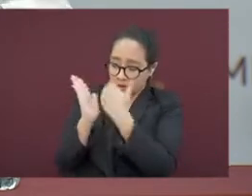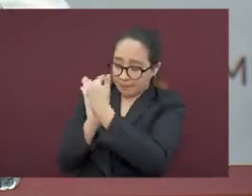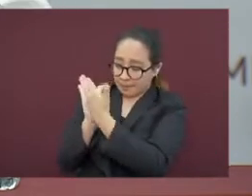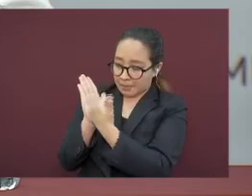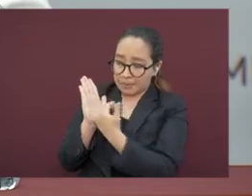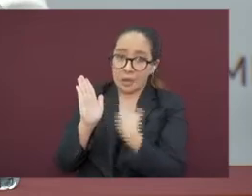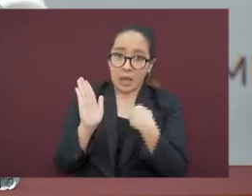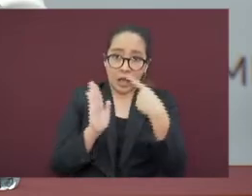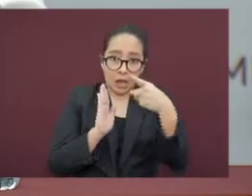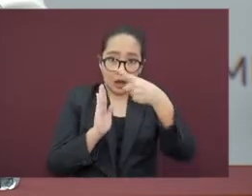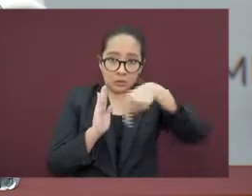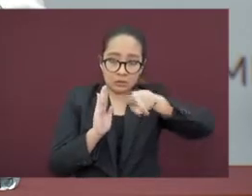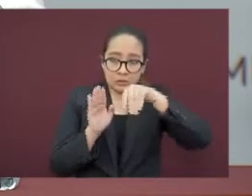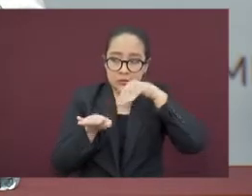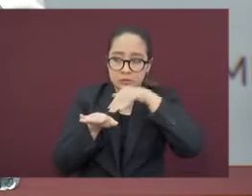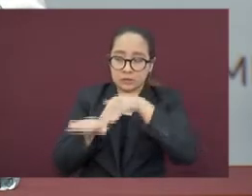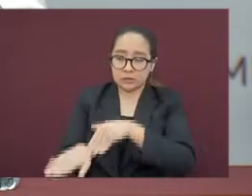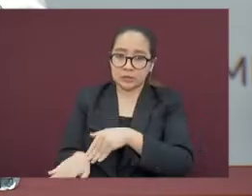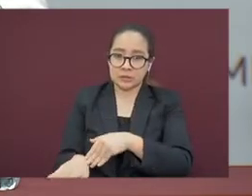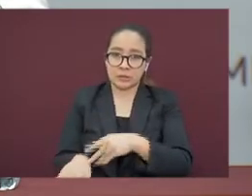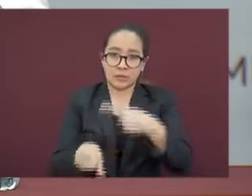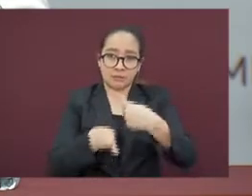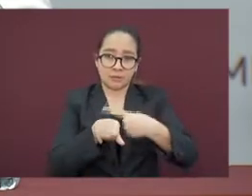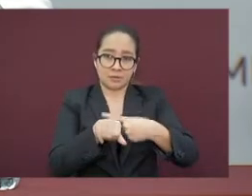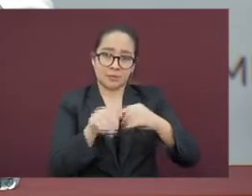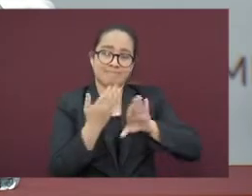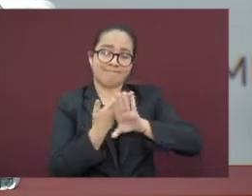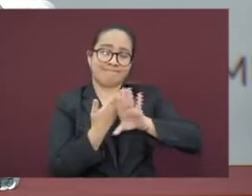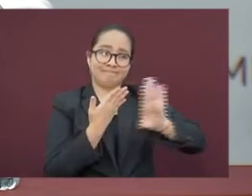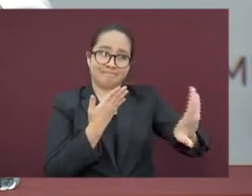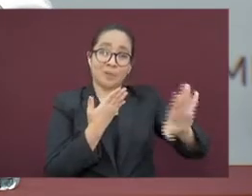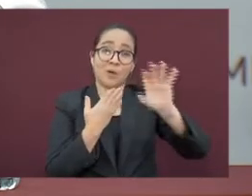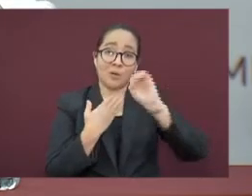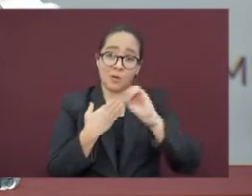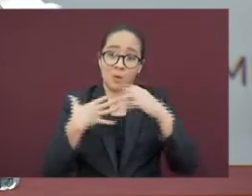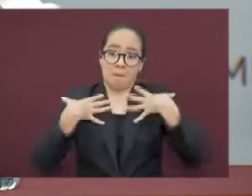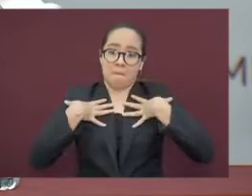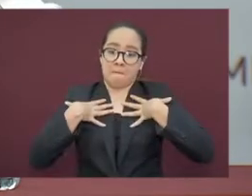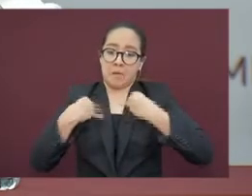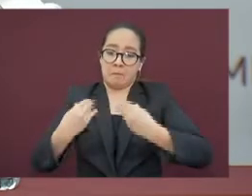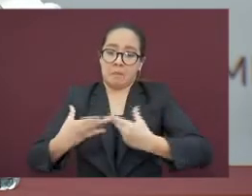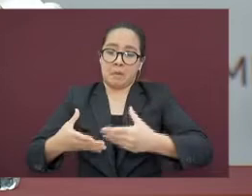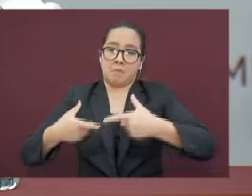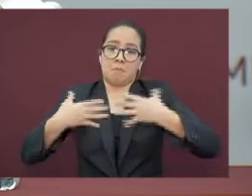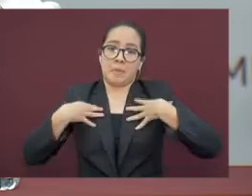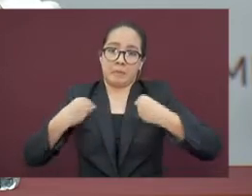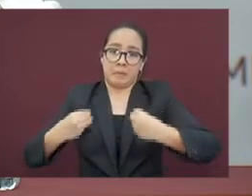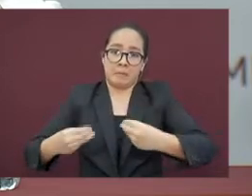para que eviten enfermarse o propagar los contagios.